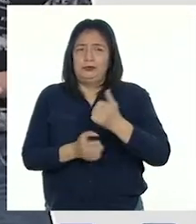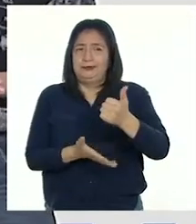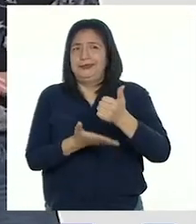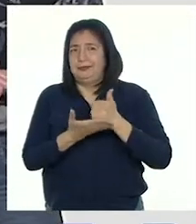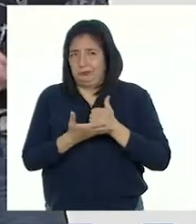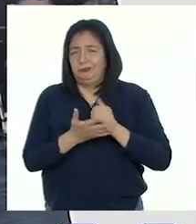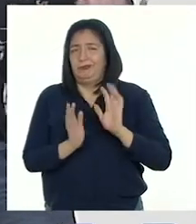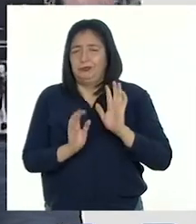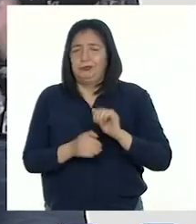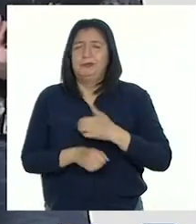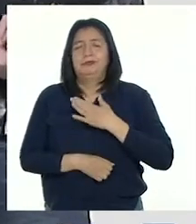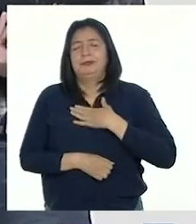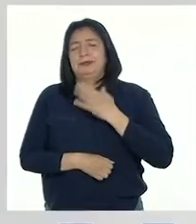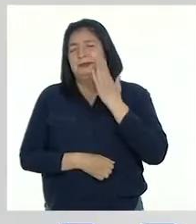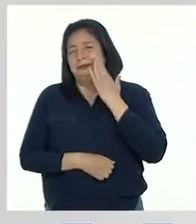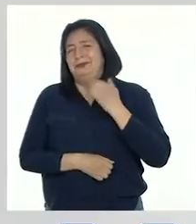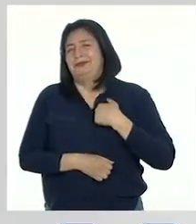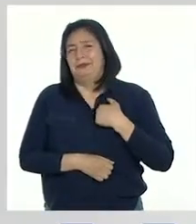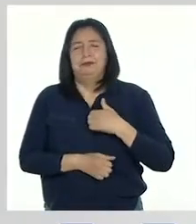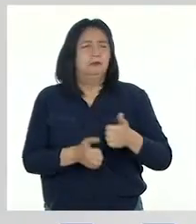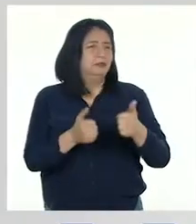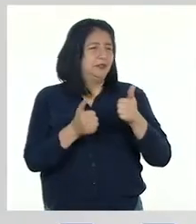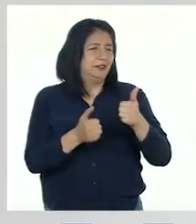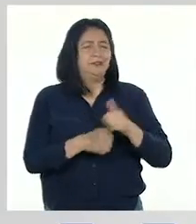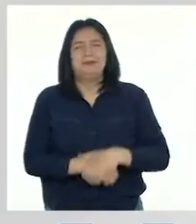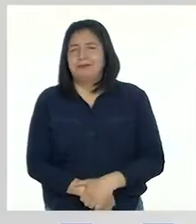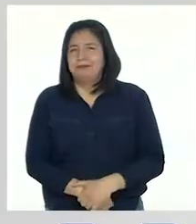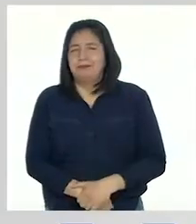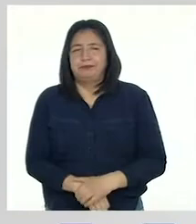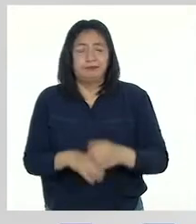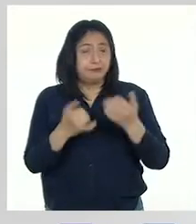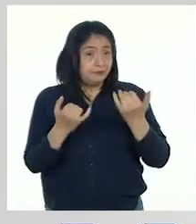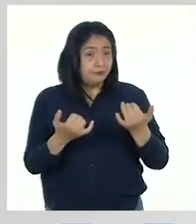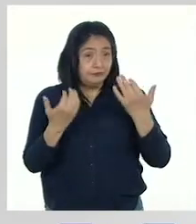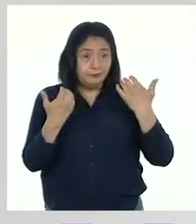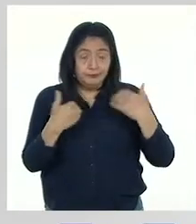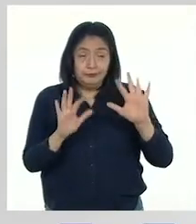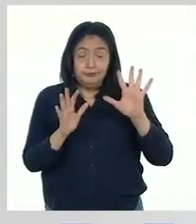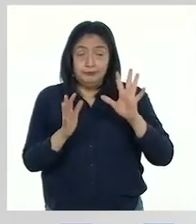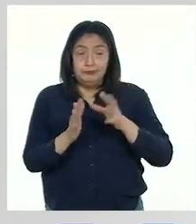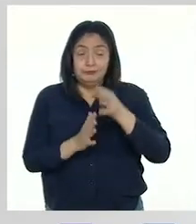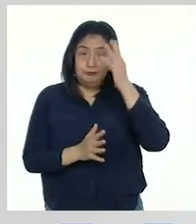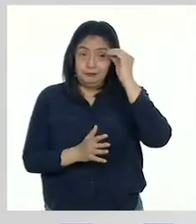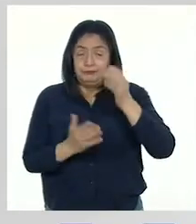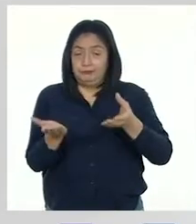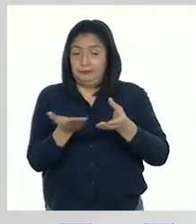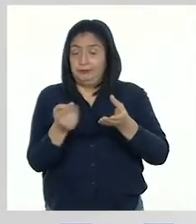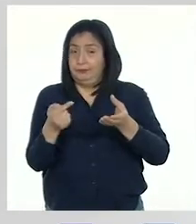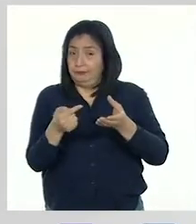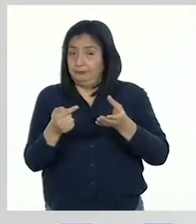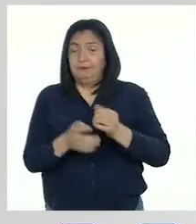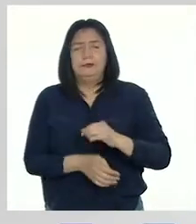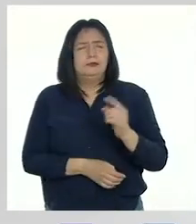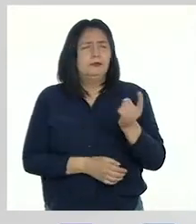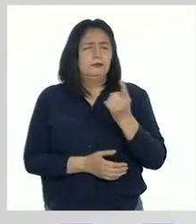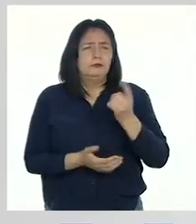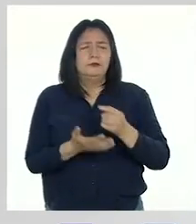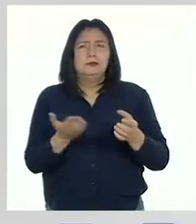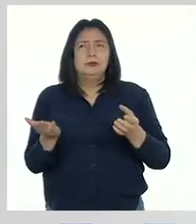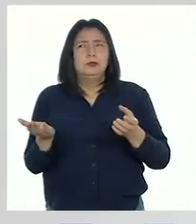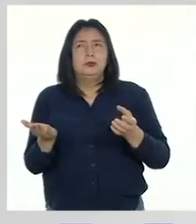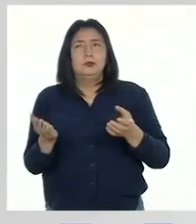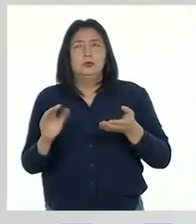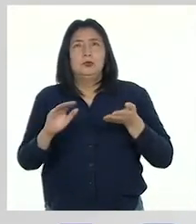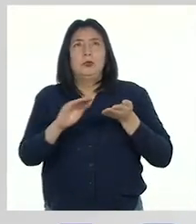ayude en estos temas es mi mamá. ¡Qué bueno, Patti! Ahora que ya hemos aprendido que el portafolio no solo sirve para